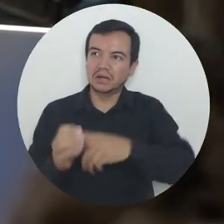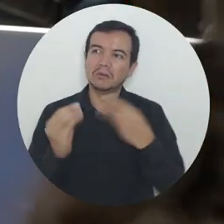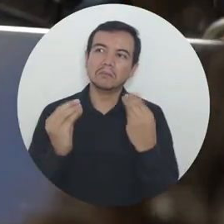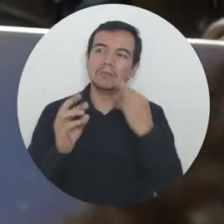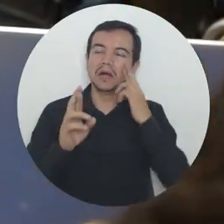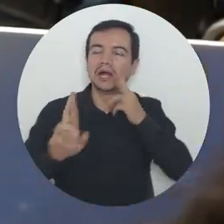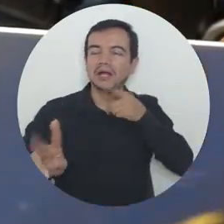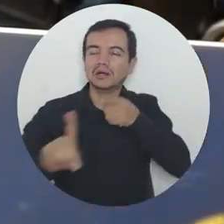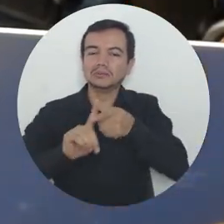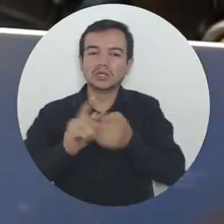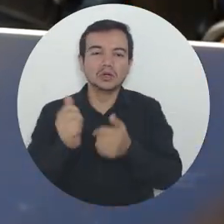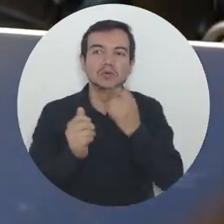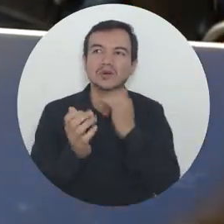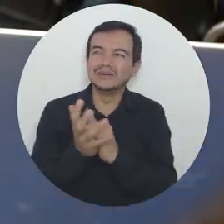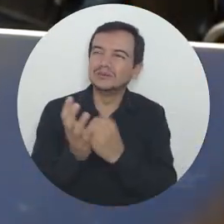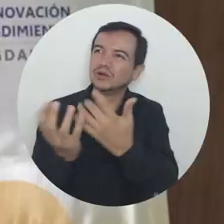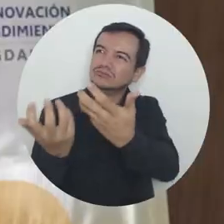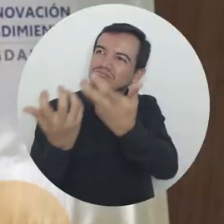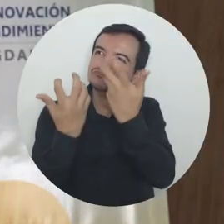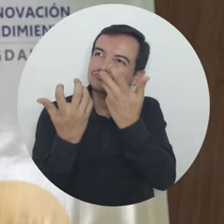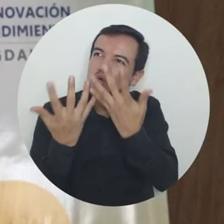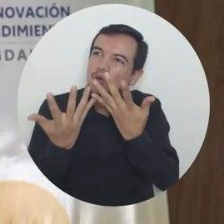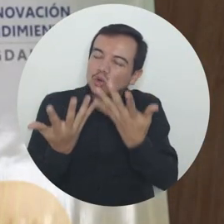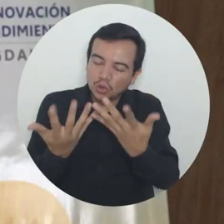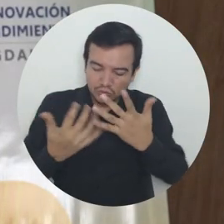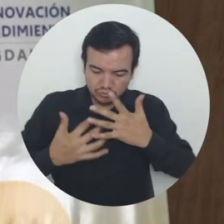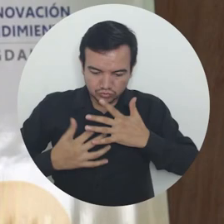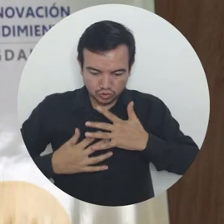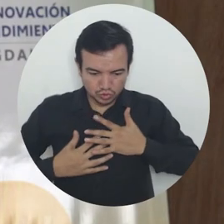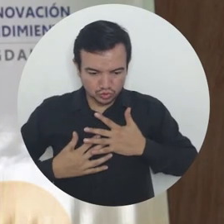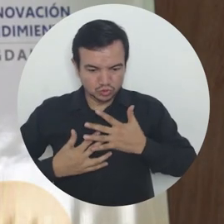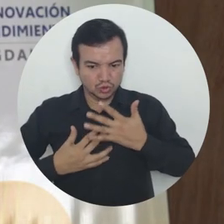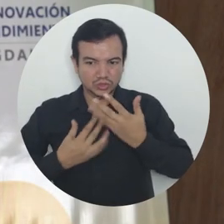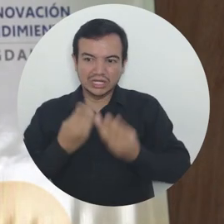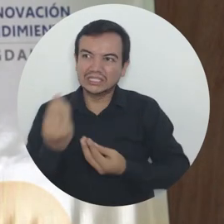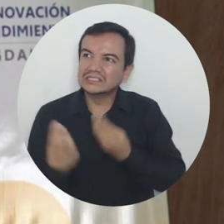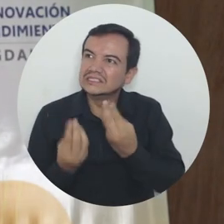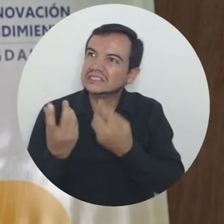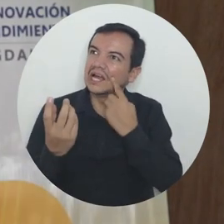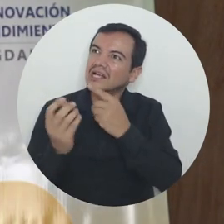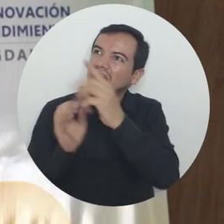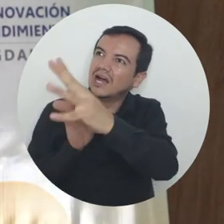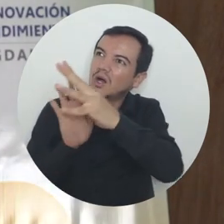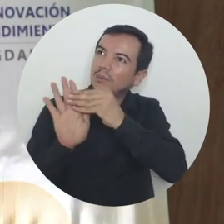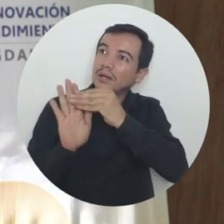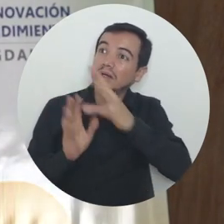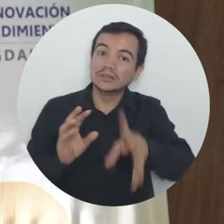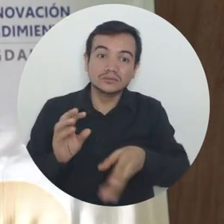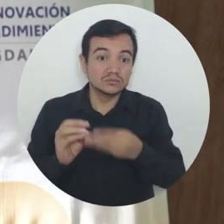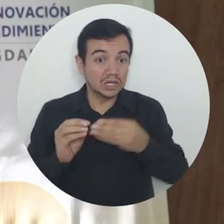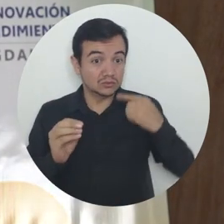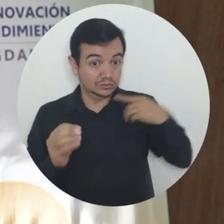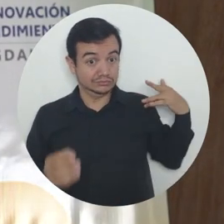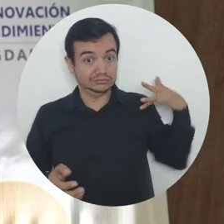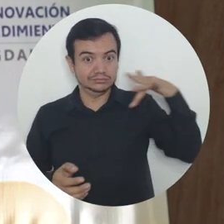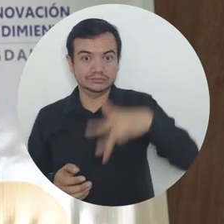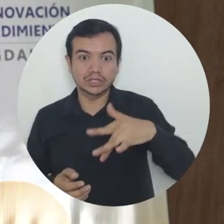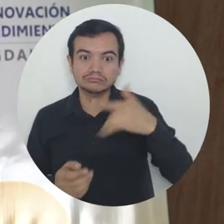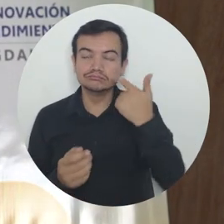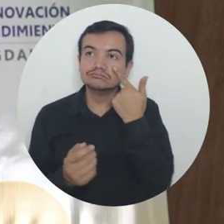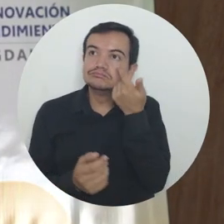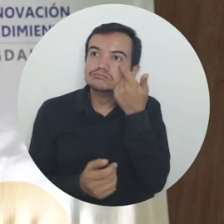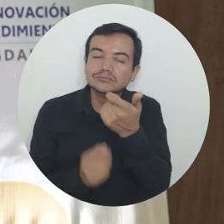La invitación me pareció algo interesante, de nuevo enseguida me inscribí con la esperanza de buscar